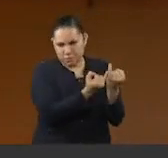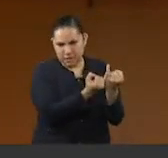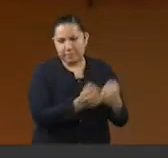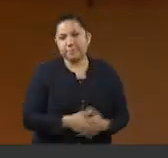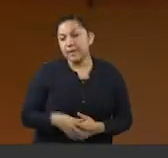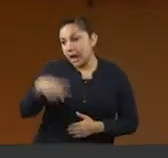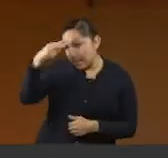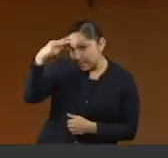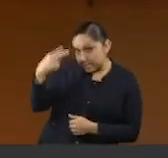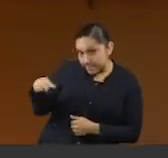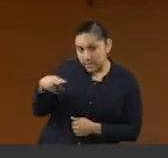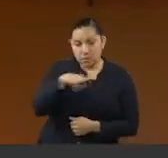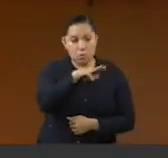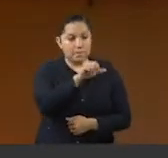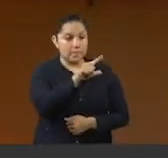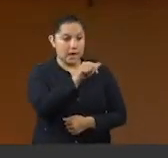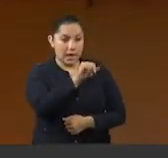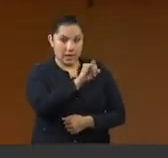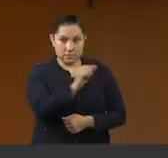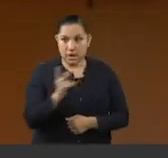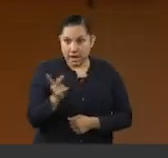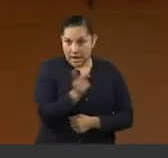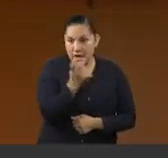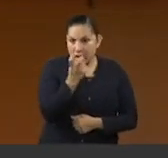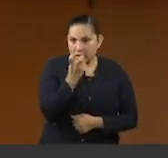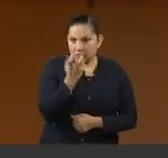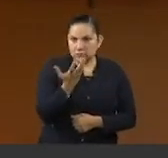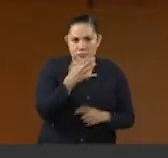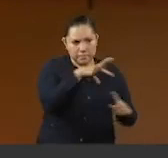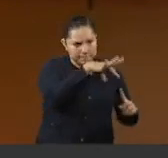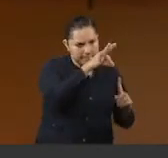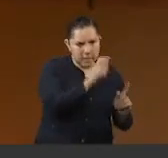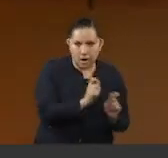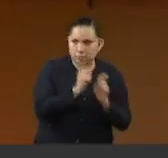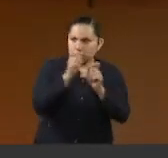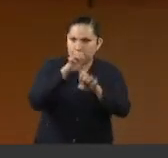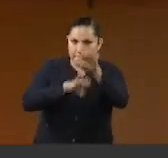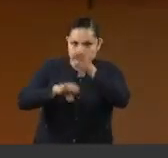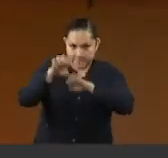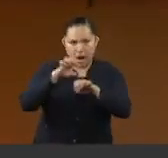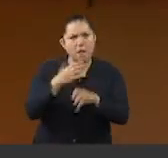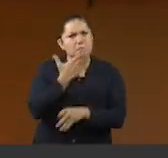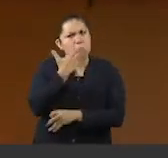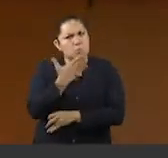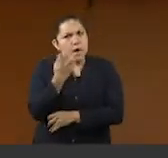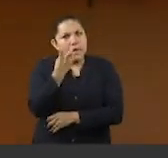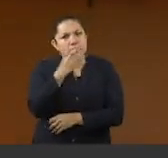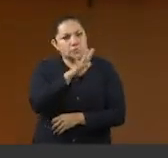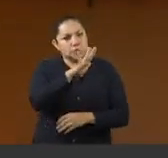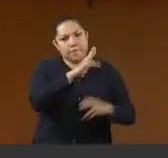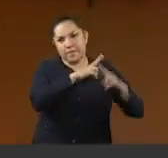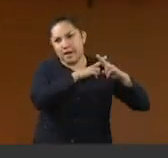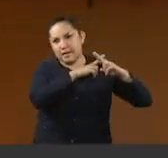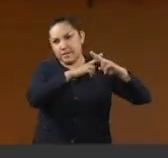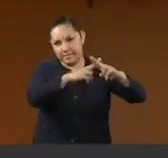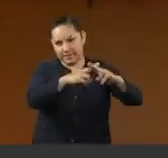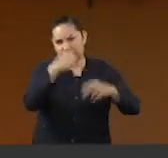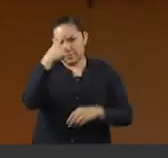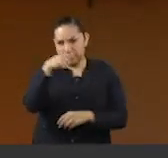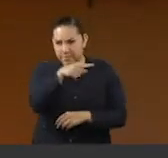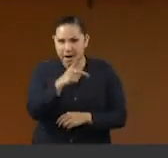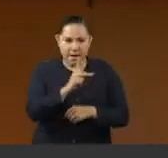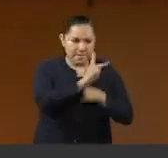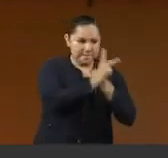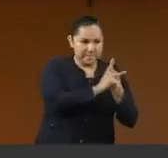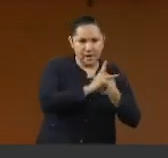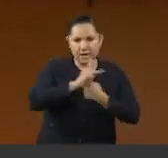conmemorar el 50 aniversario del establecimiento de relaciones diplomáticas, etapa clave para robustecer